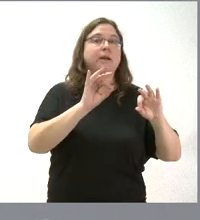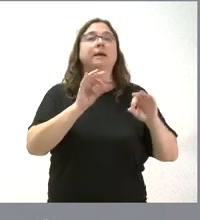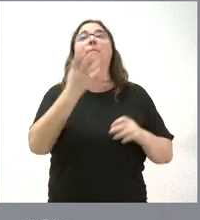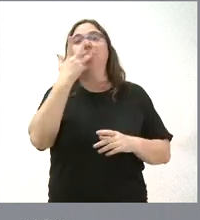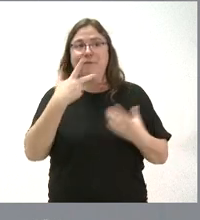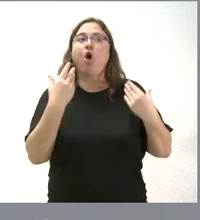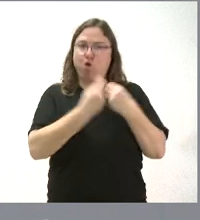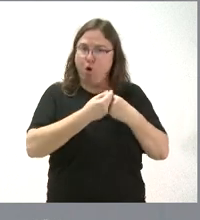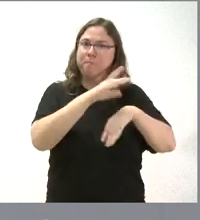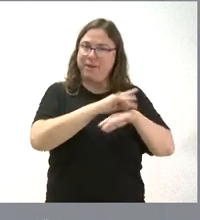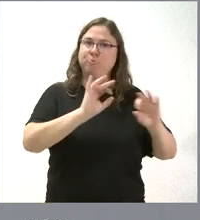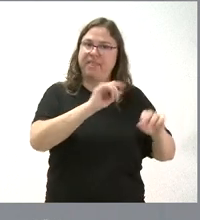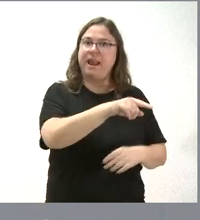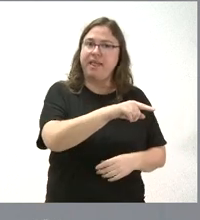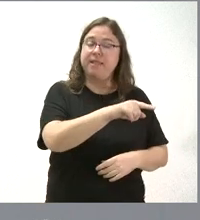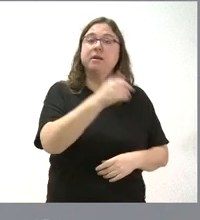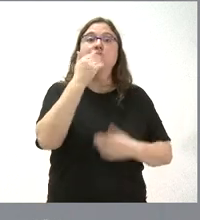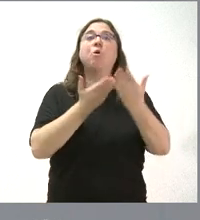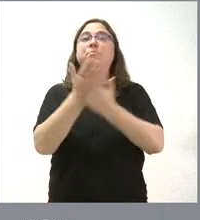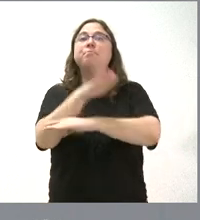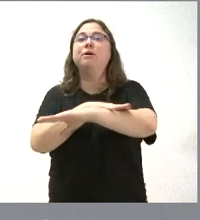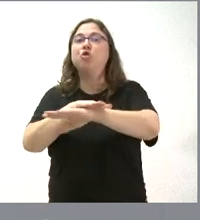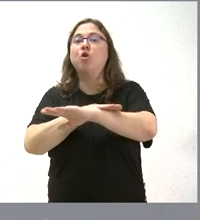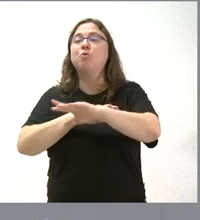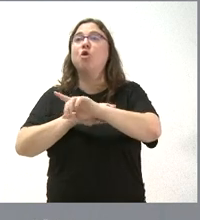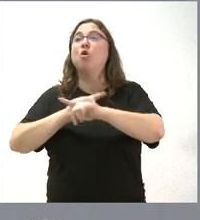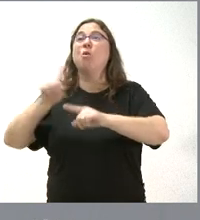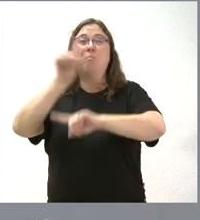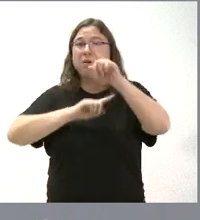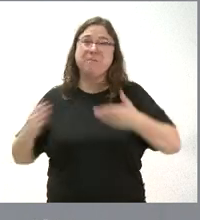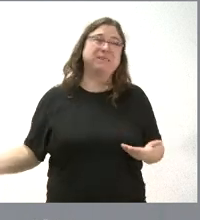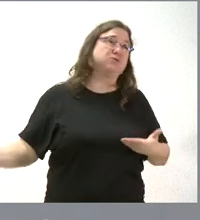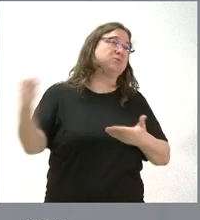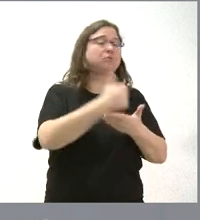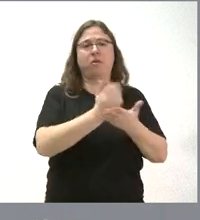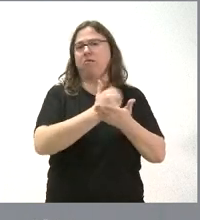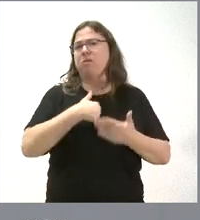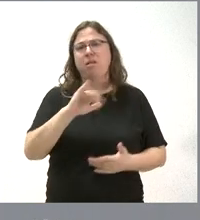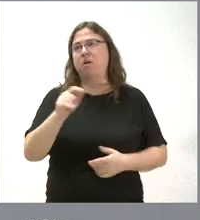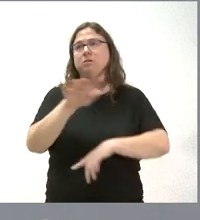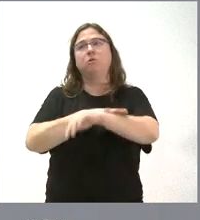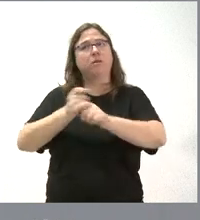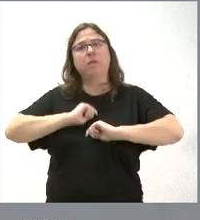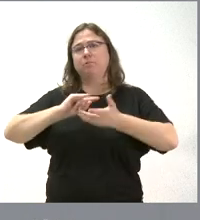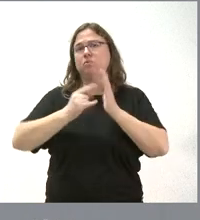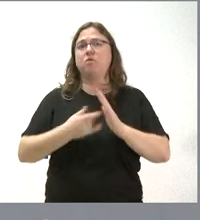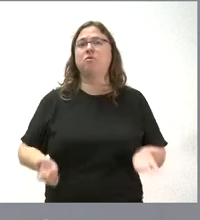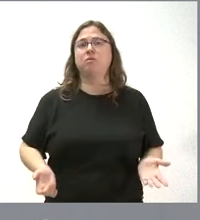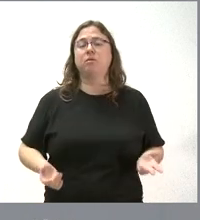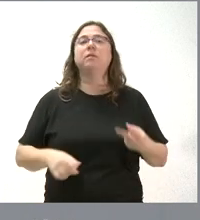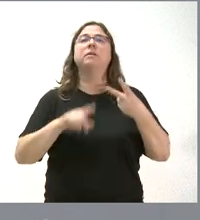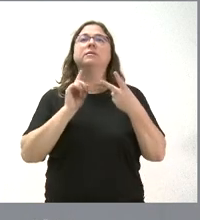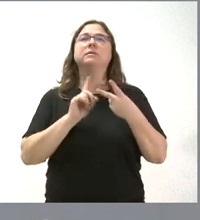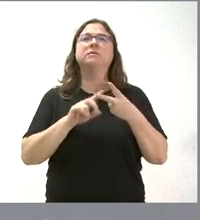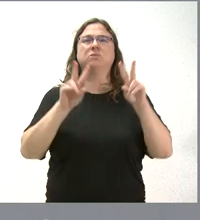hágase con médicos de la especialidad. Por tanto, le pedimos al Gobierno que solucione un problema que tenemos todas las comunidades autónomas. Esta es una realidad. Y la segunda cuestión,